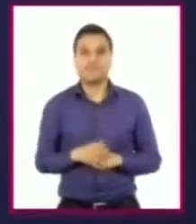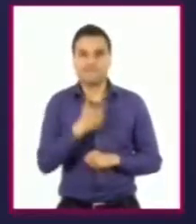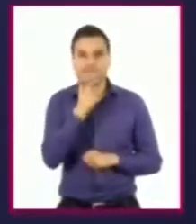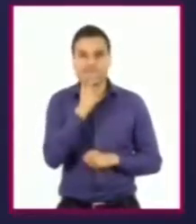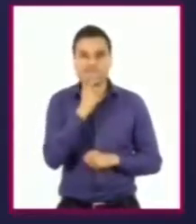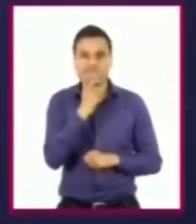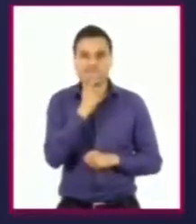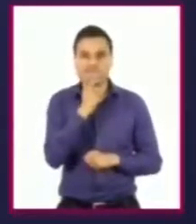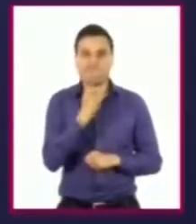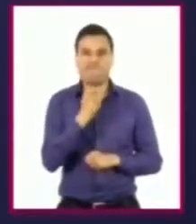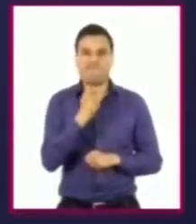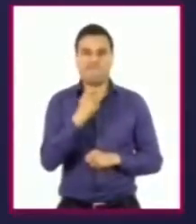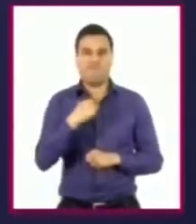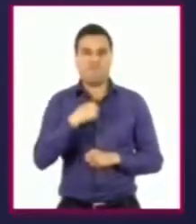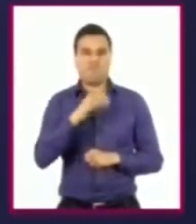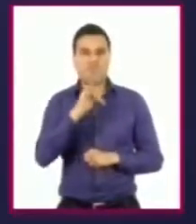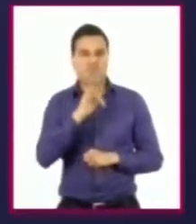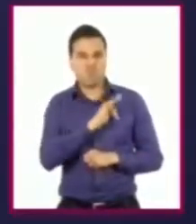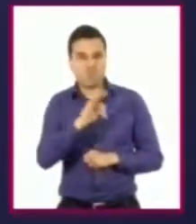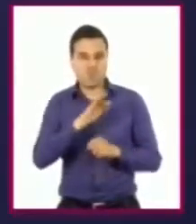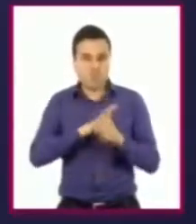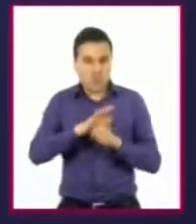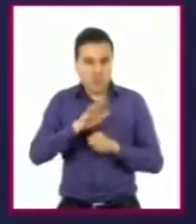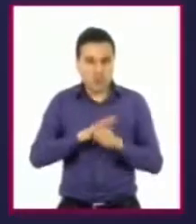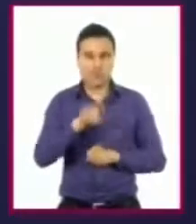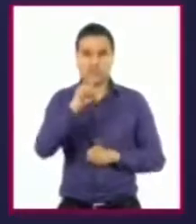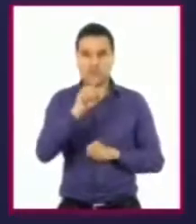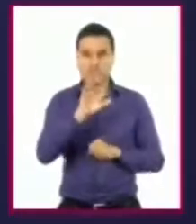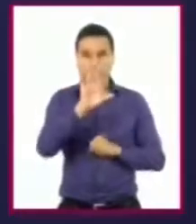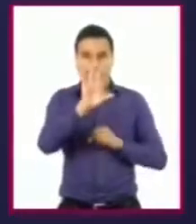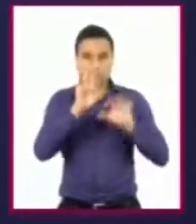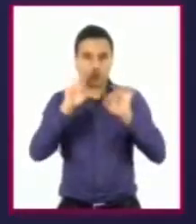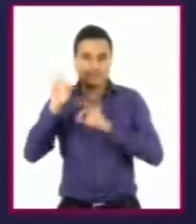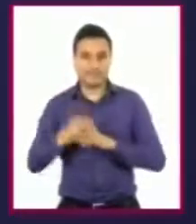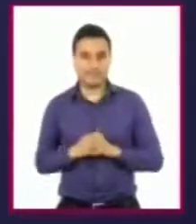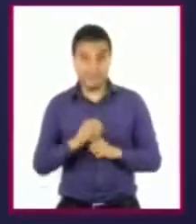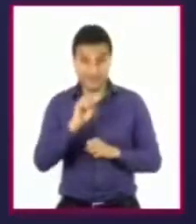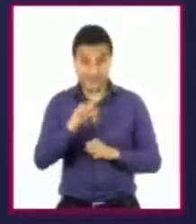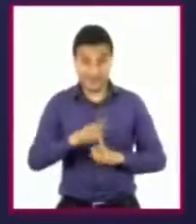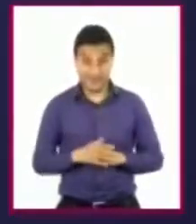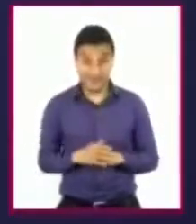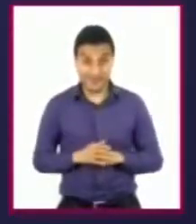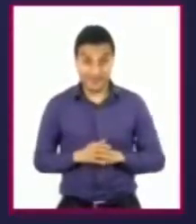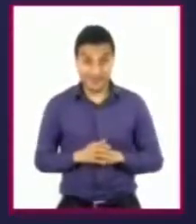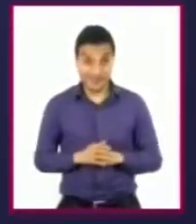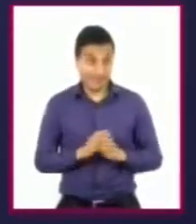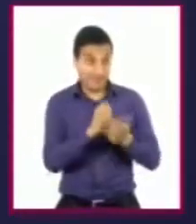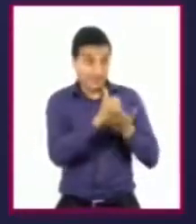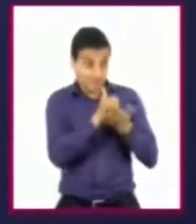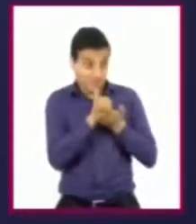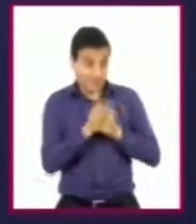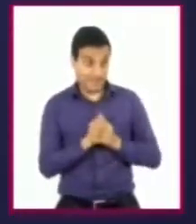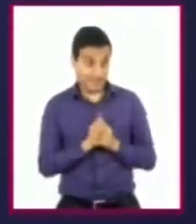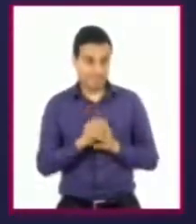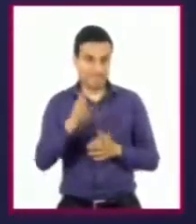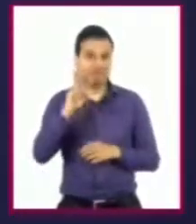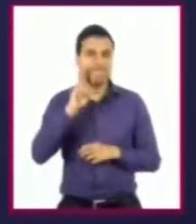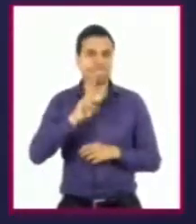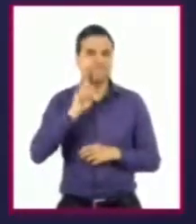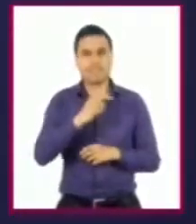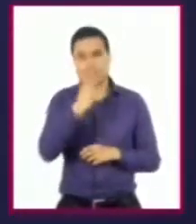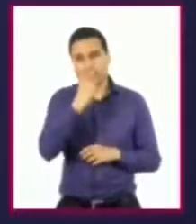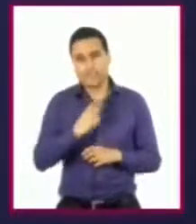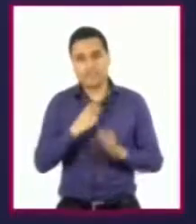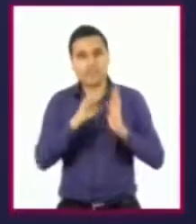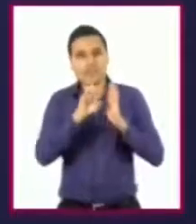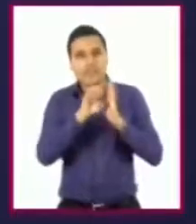capacidades mientras las mencionamos para completar su reto. ¿Te parece si me ayudas a mencionar los ejemplos